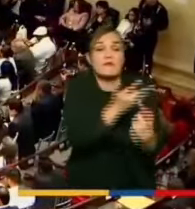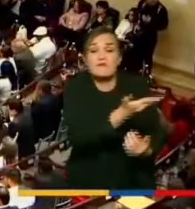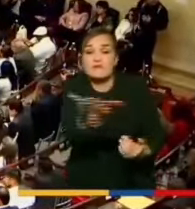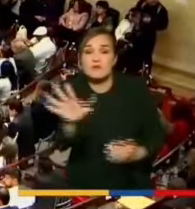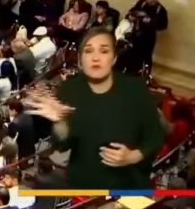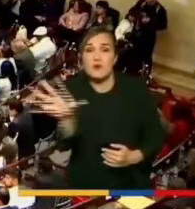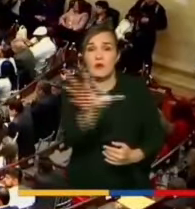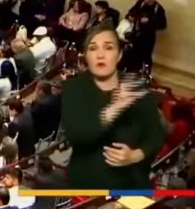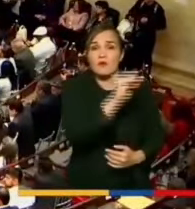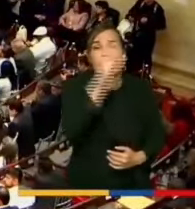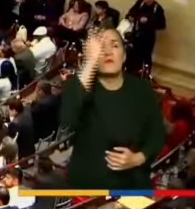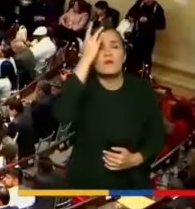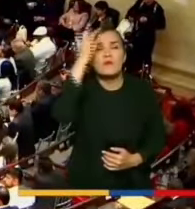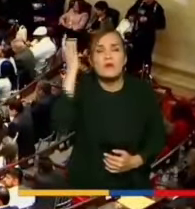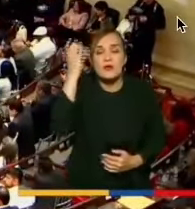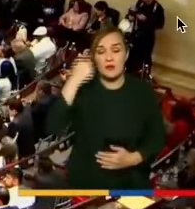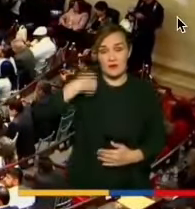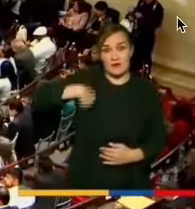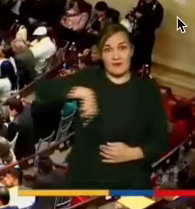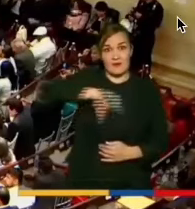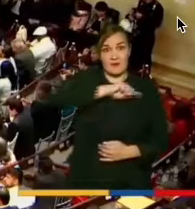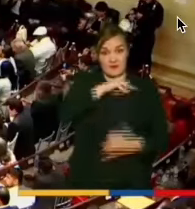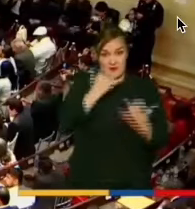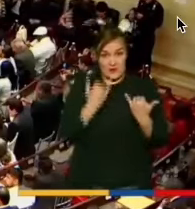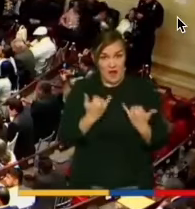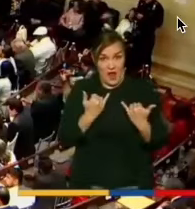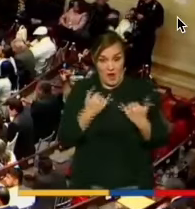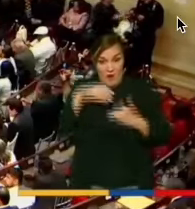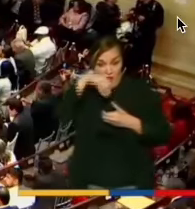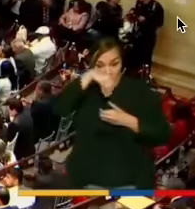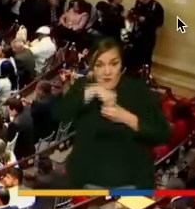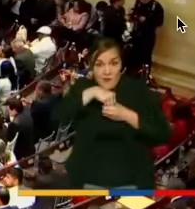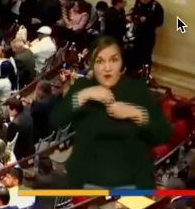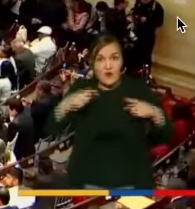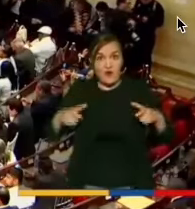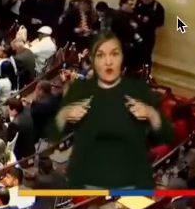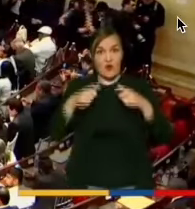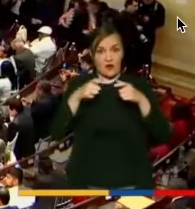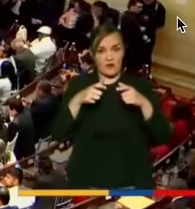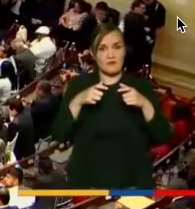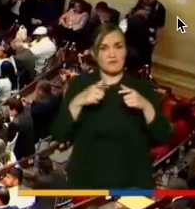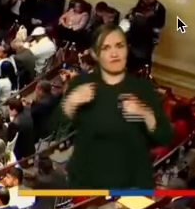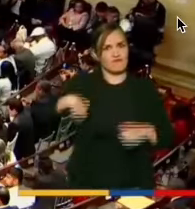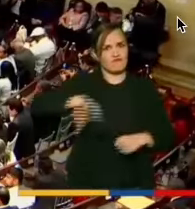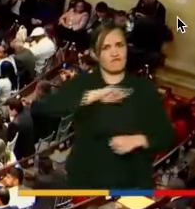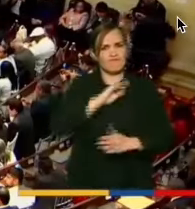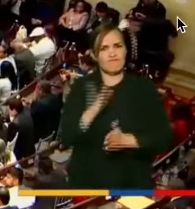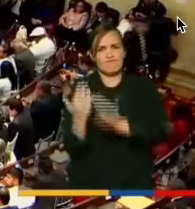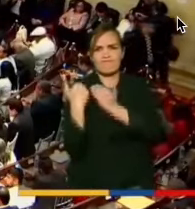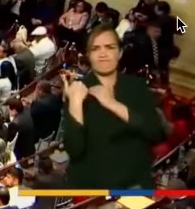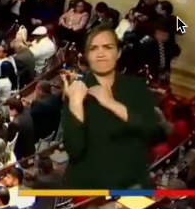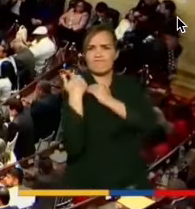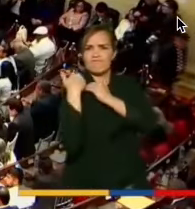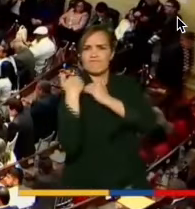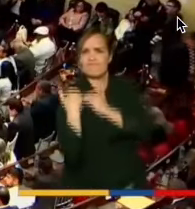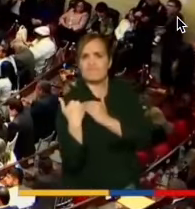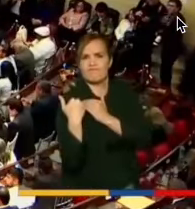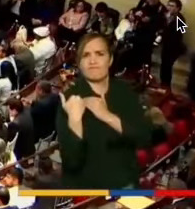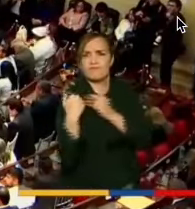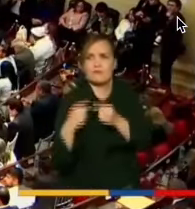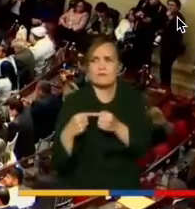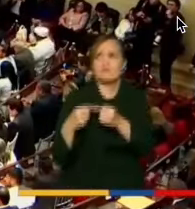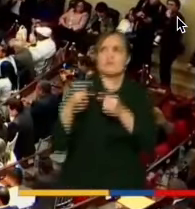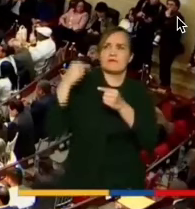porque todos nosotros los que estamos hoy, tenemos una carga no solo con los que se fueron,